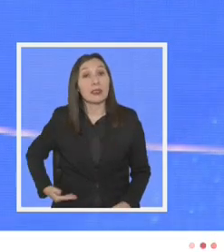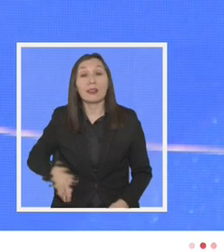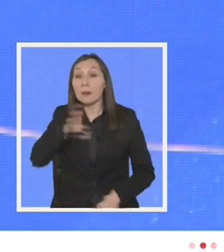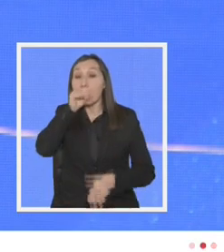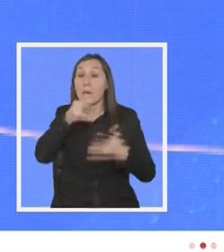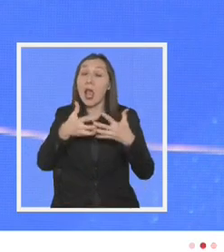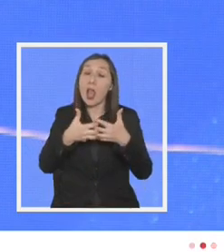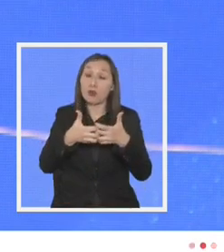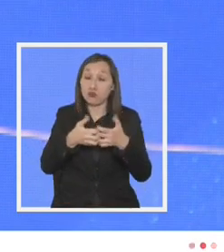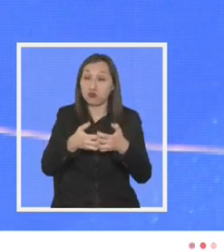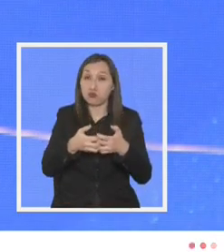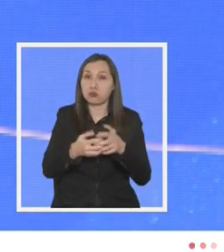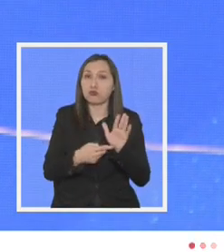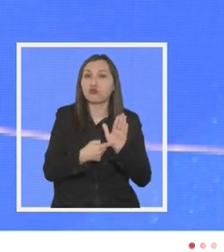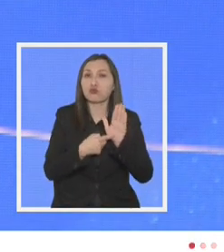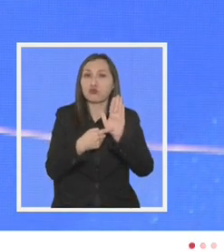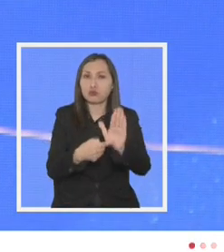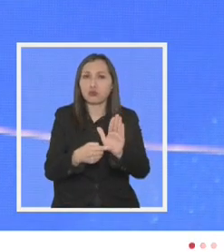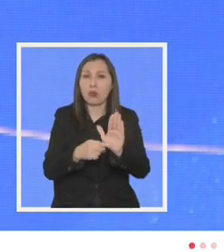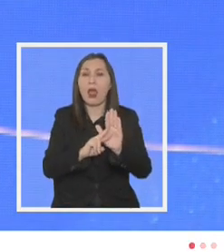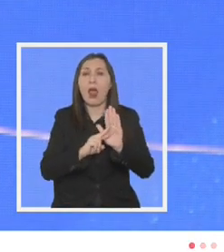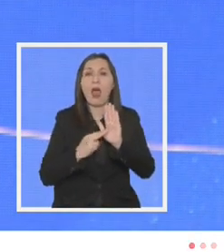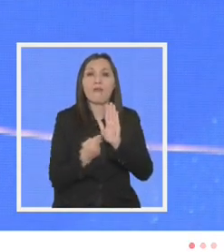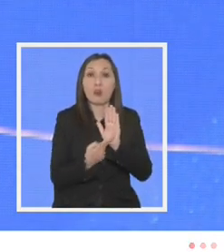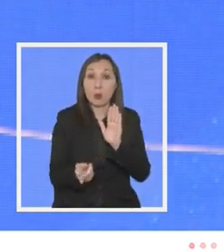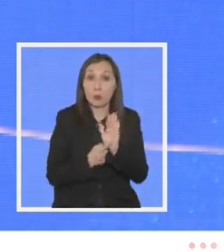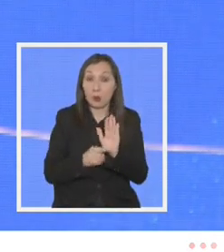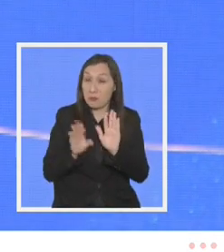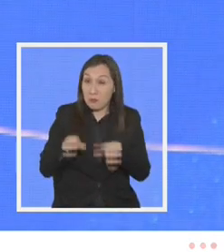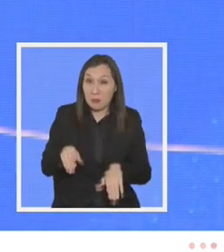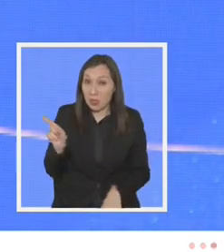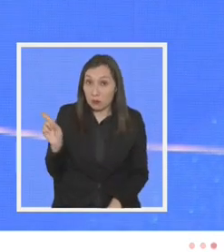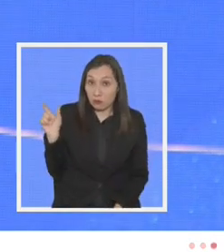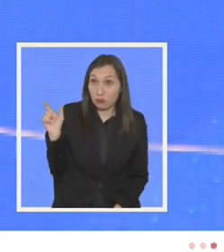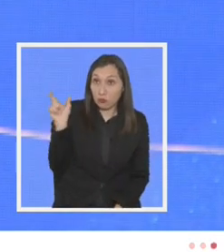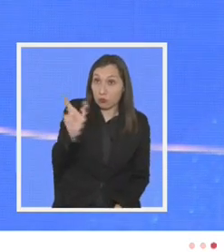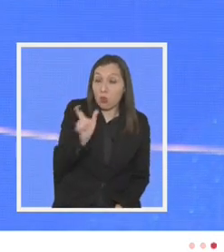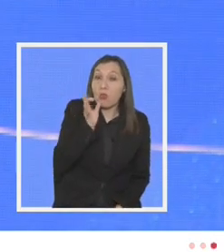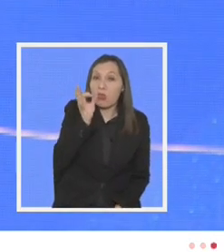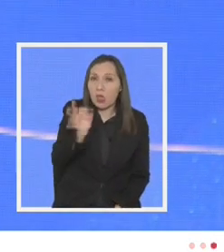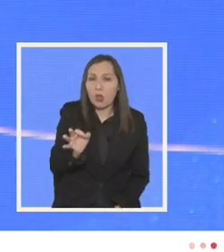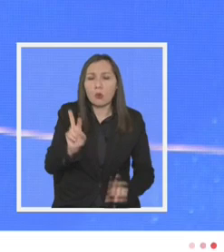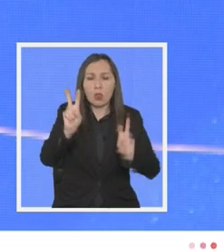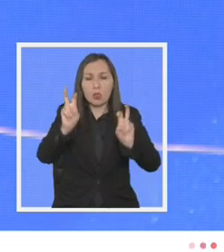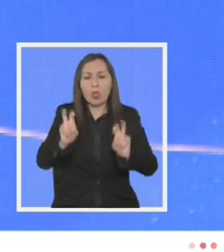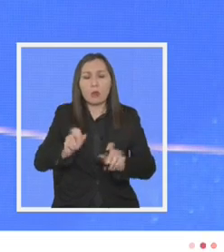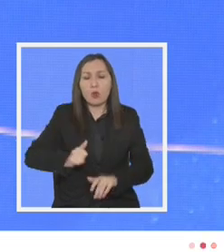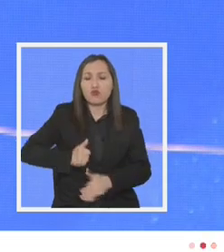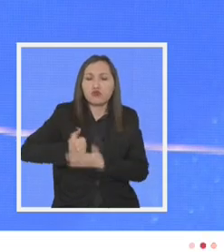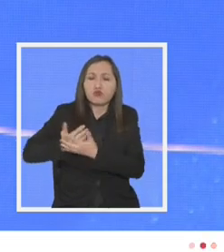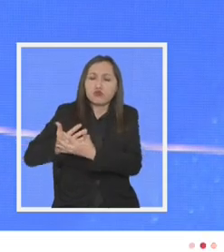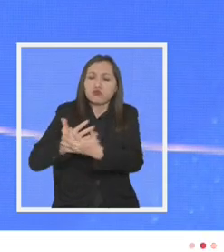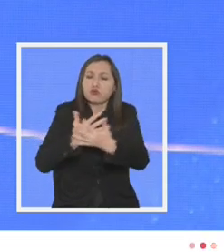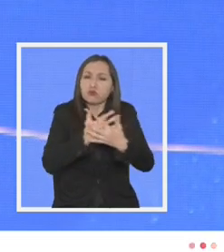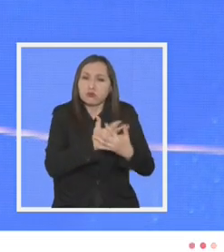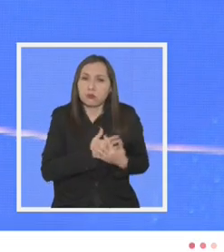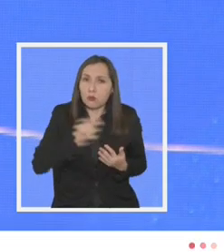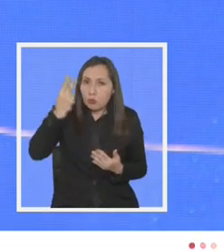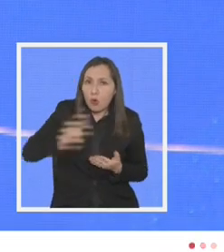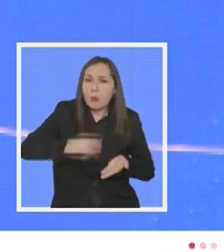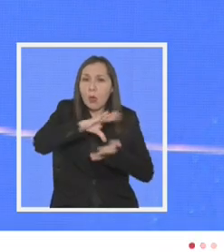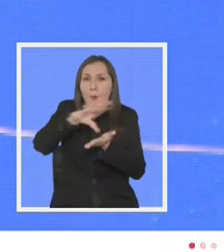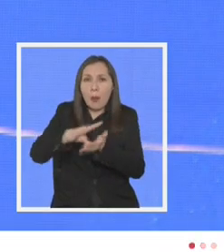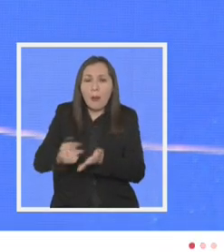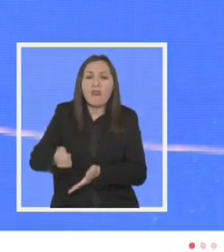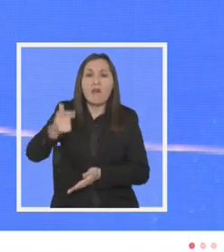presentaba su reforma tributaria como y lo cito un acto soberano de solidaridad propio de las naciones